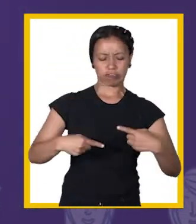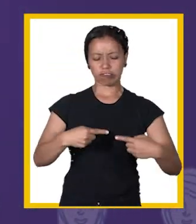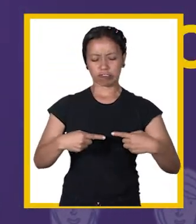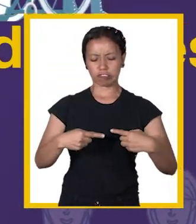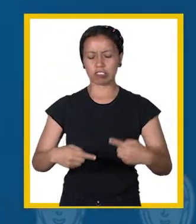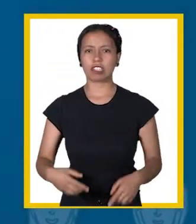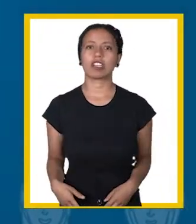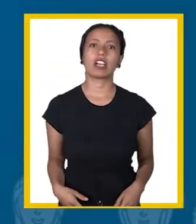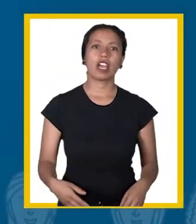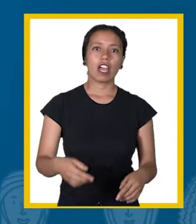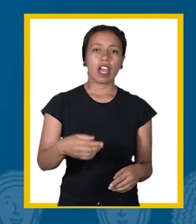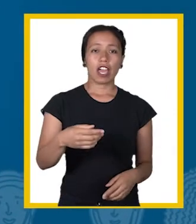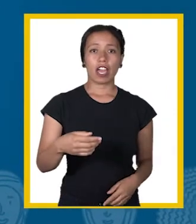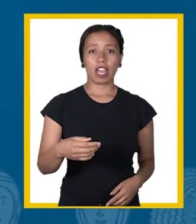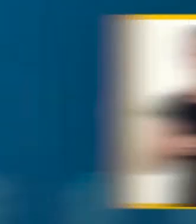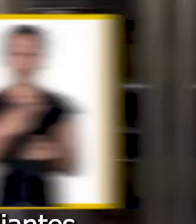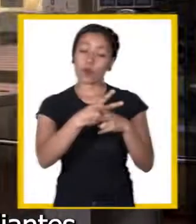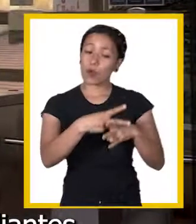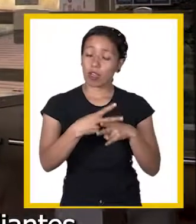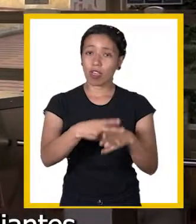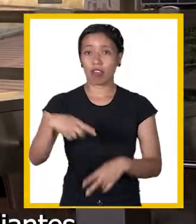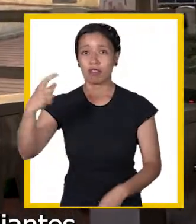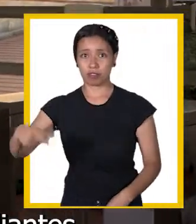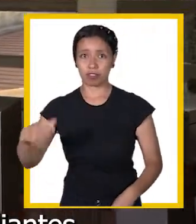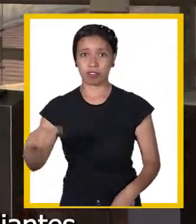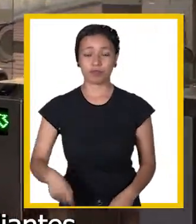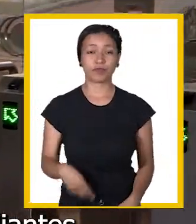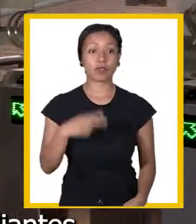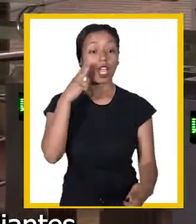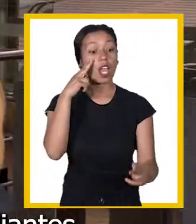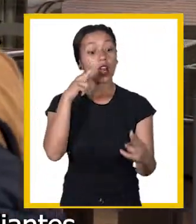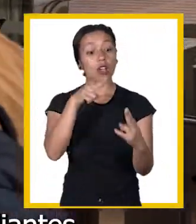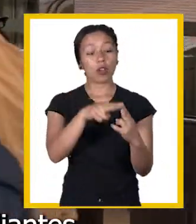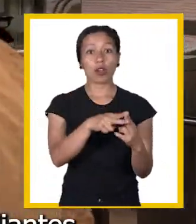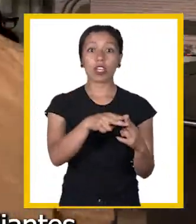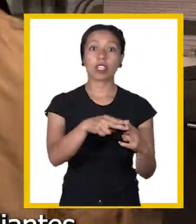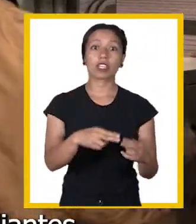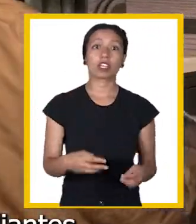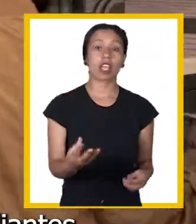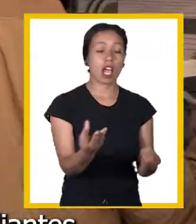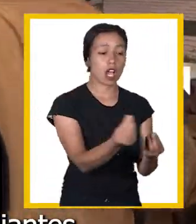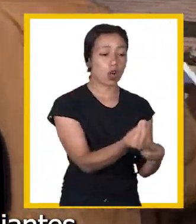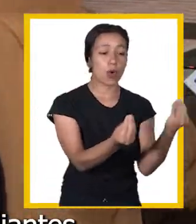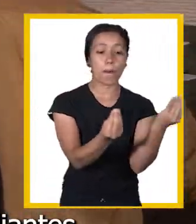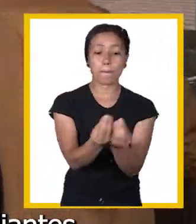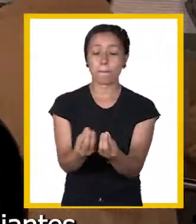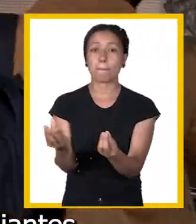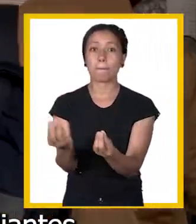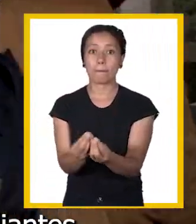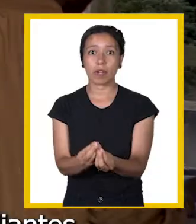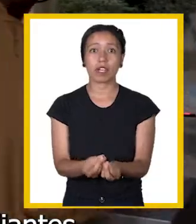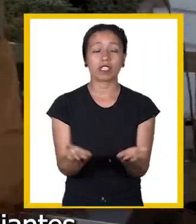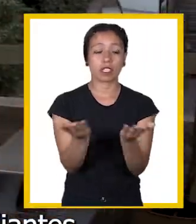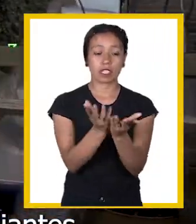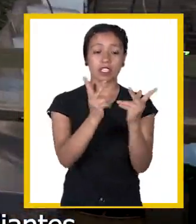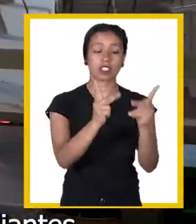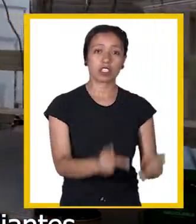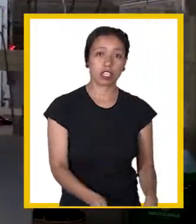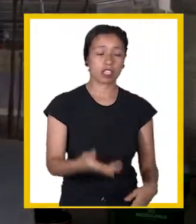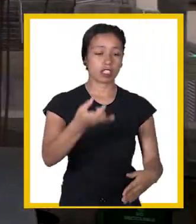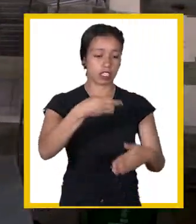cuidadores. El objetivo consiste en darle acompañamiento a los estudiantes desde su ingreso, durante su permanencia, y